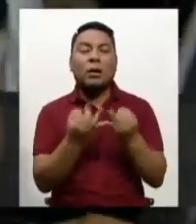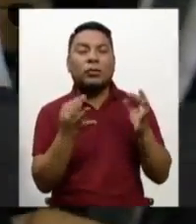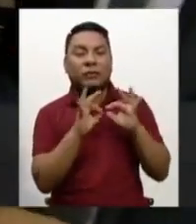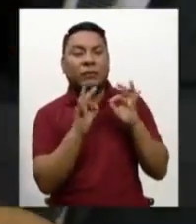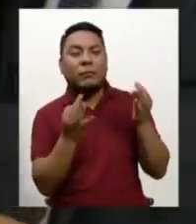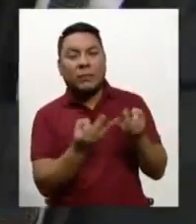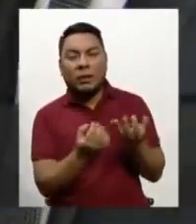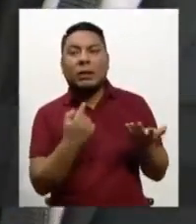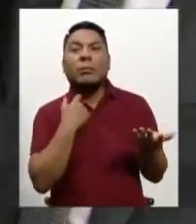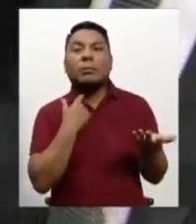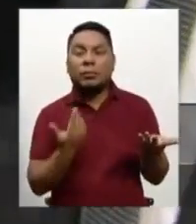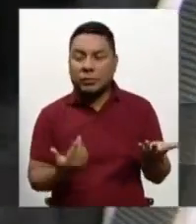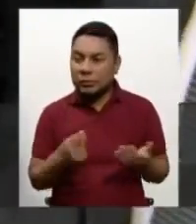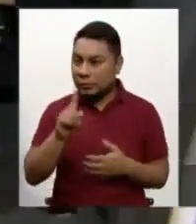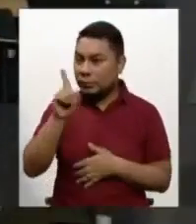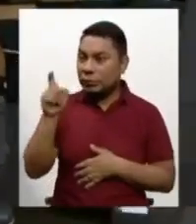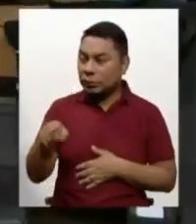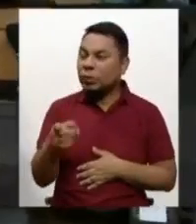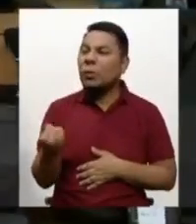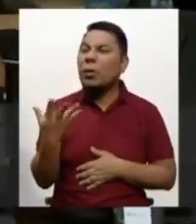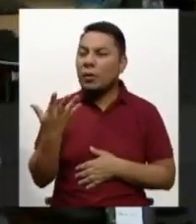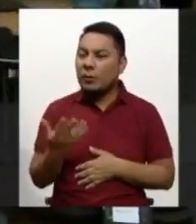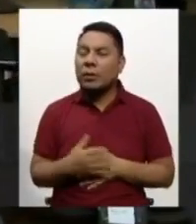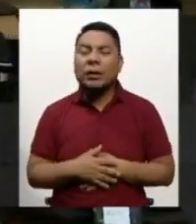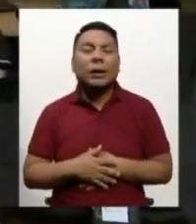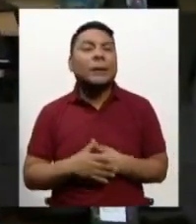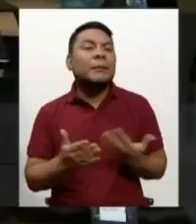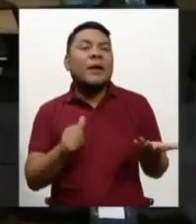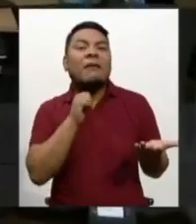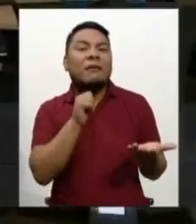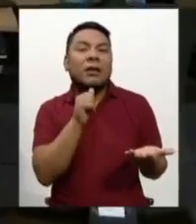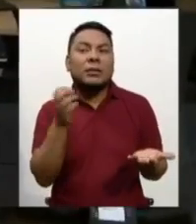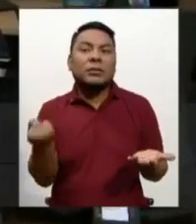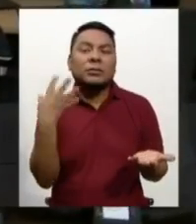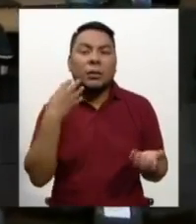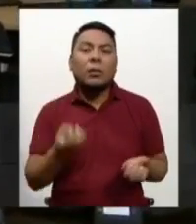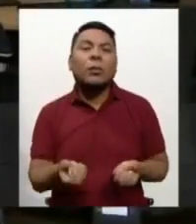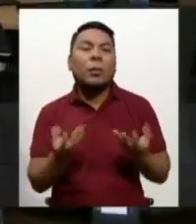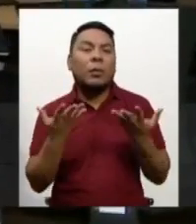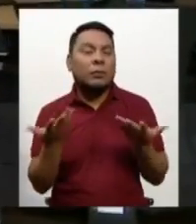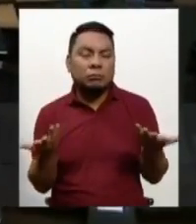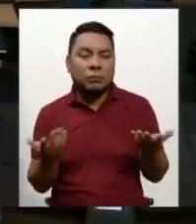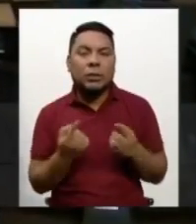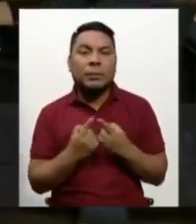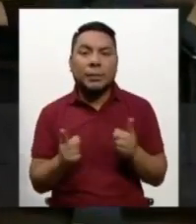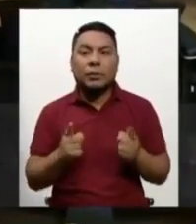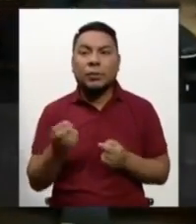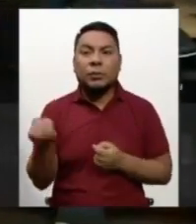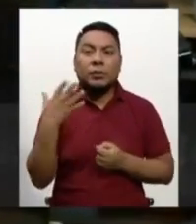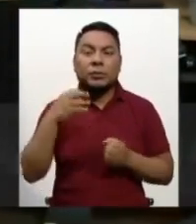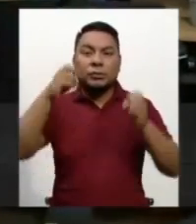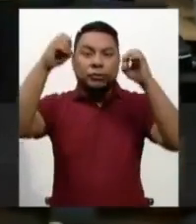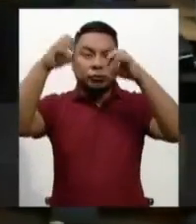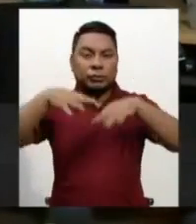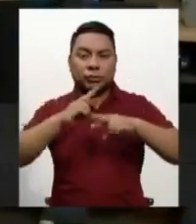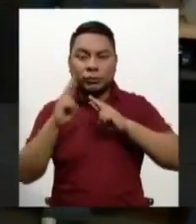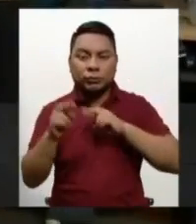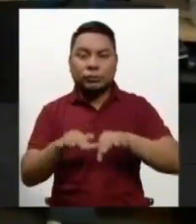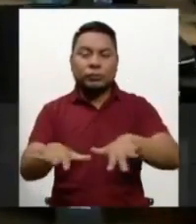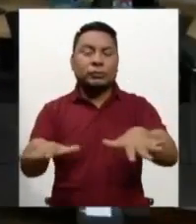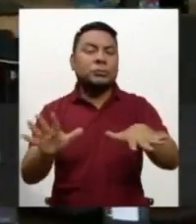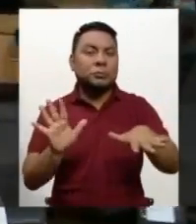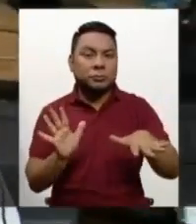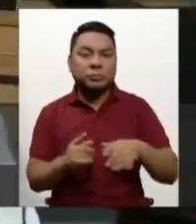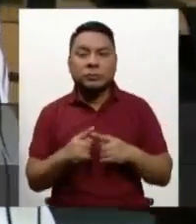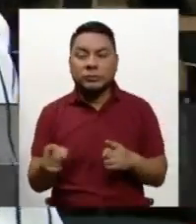reporte? No tenemos todavía un acumulado sobre las precipitaciones. Dentro de nuestra red de